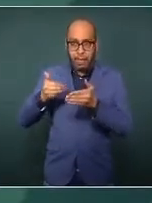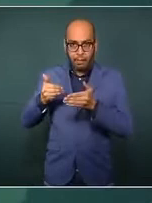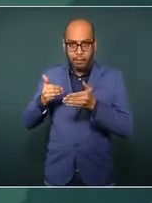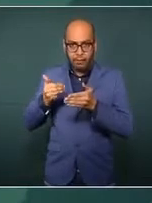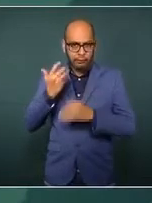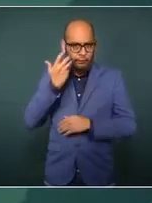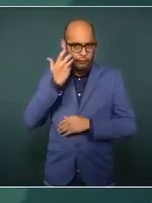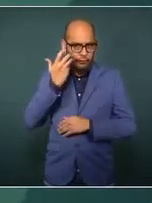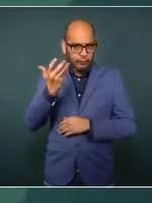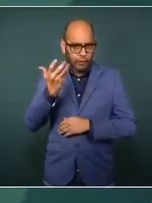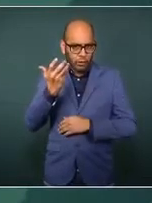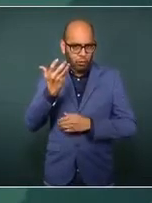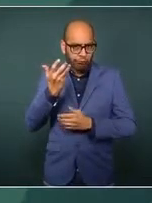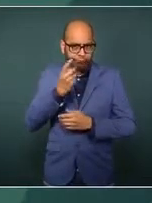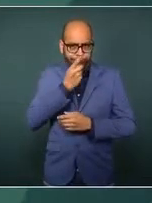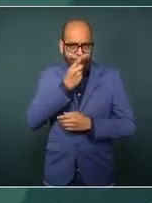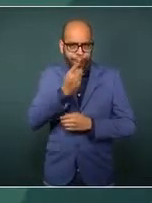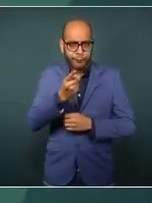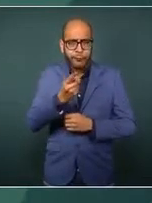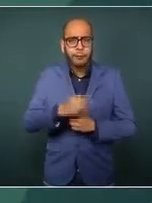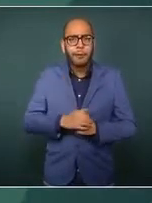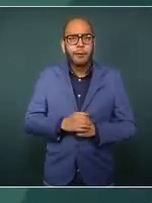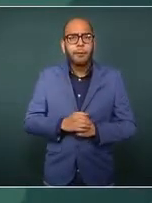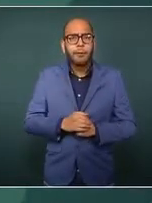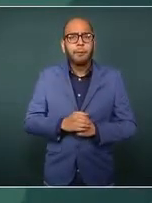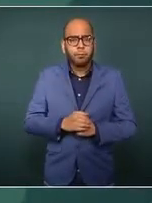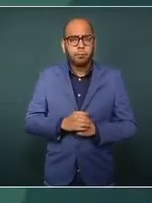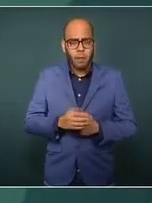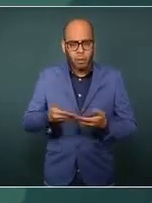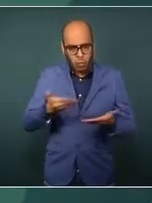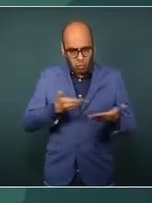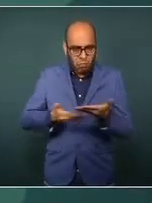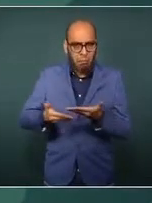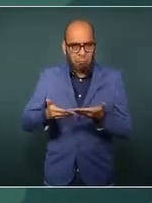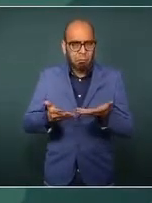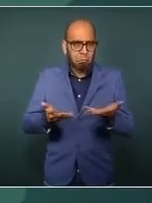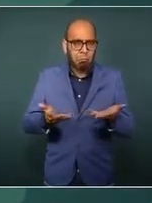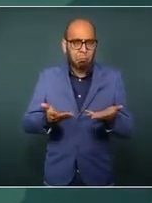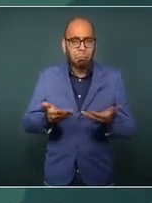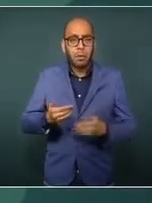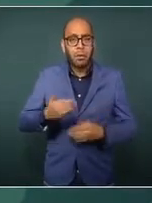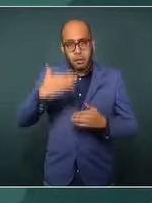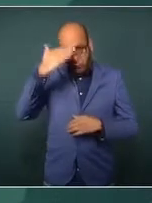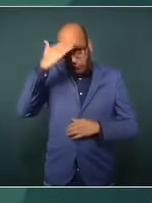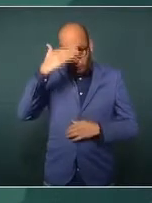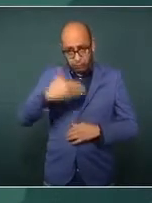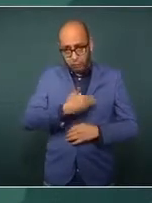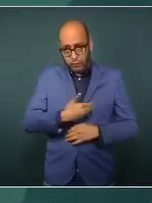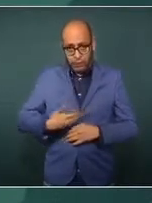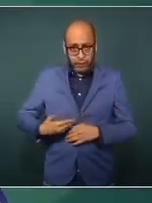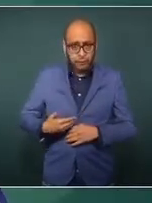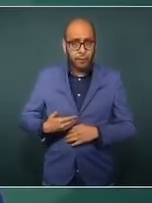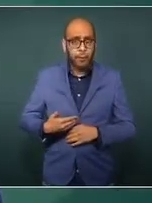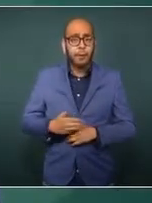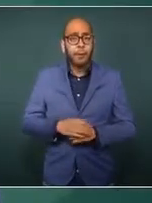expresarles y compartirles con el señor presidente, por supuesto, el gabinete de seguridad,